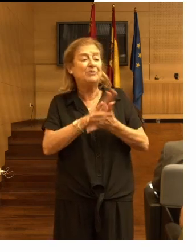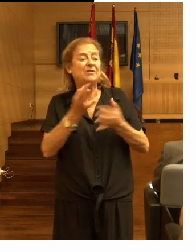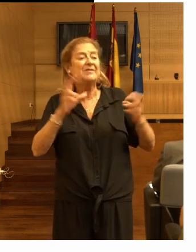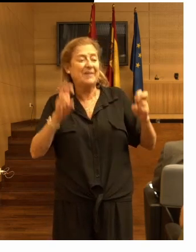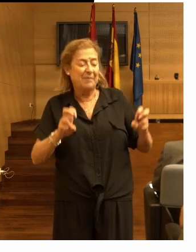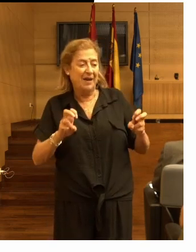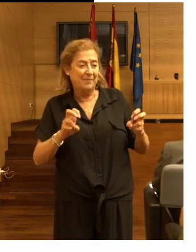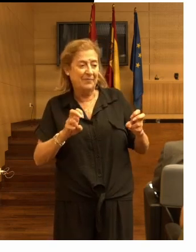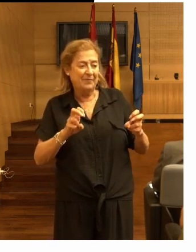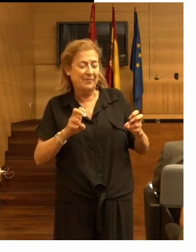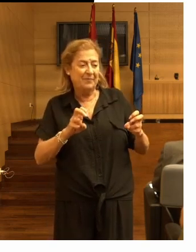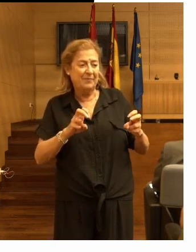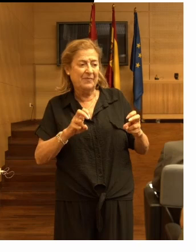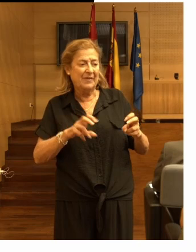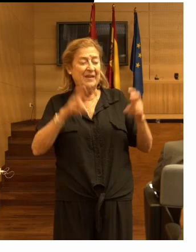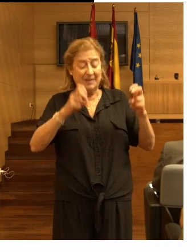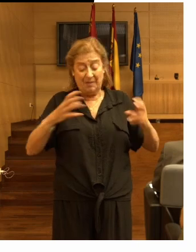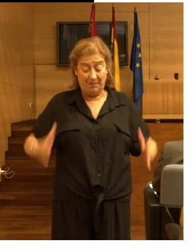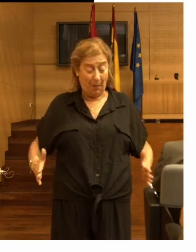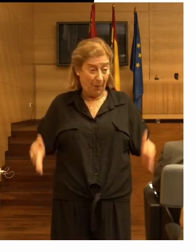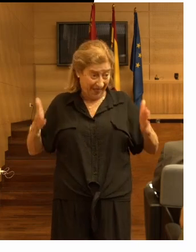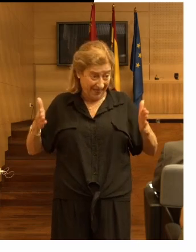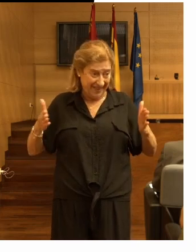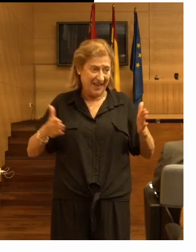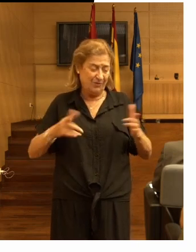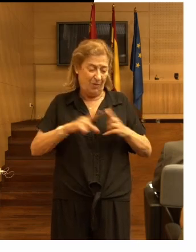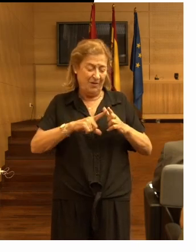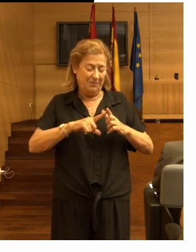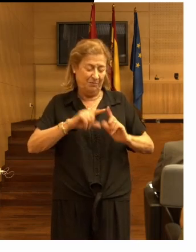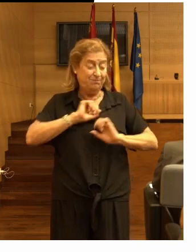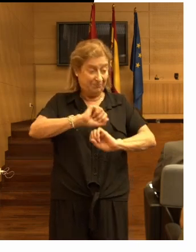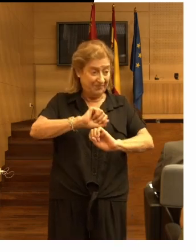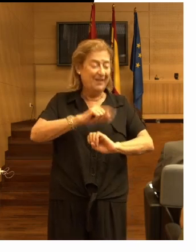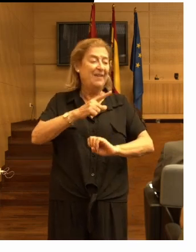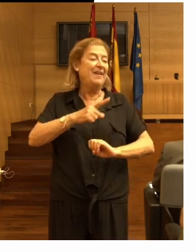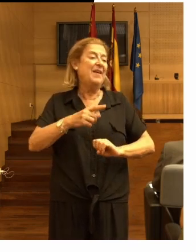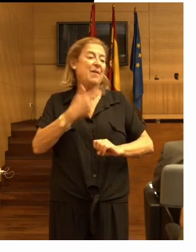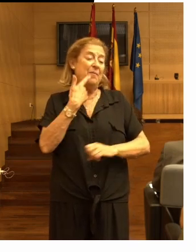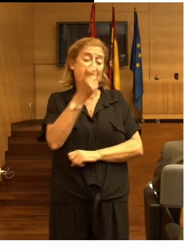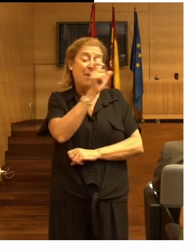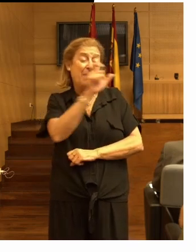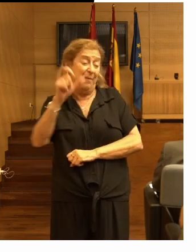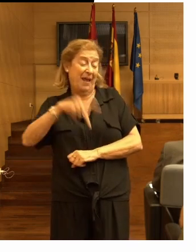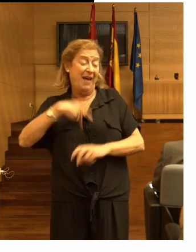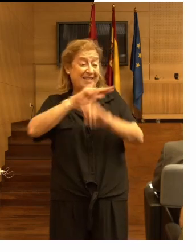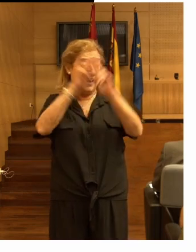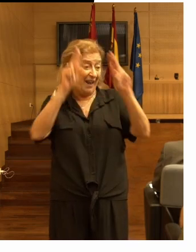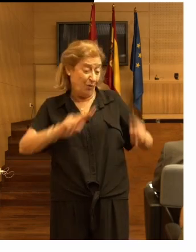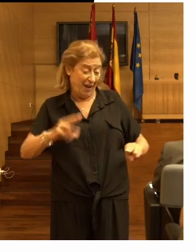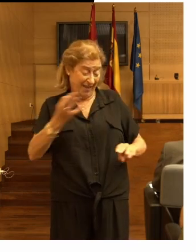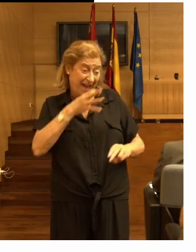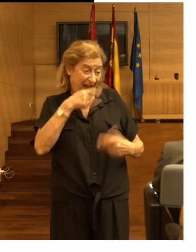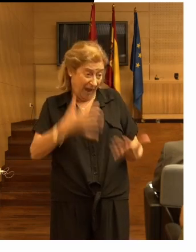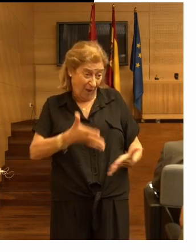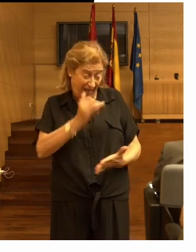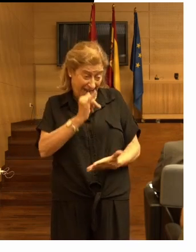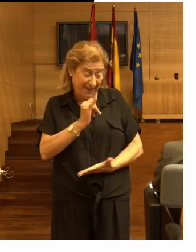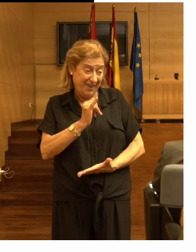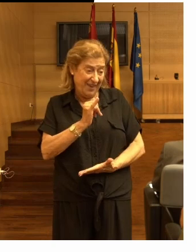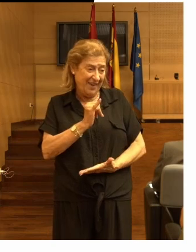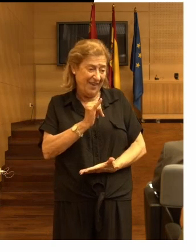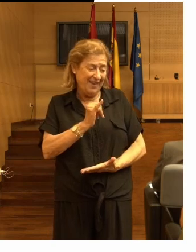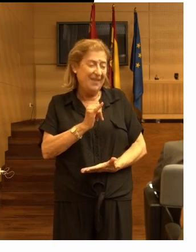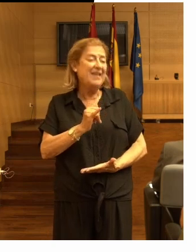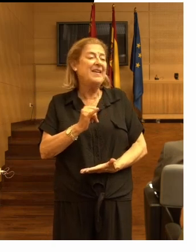cuanto a los barandales restrictivos bueno pues la definición la definición internacional que hay es